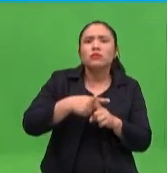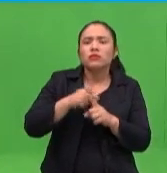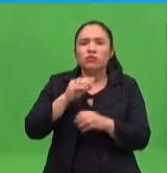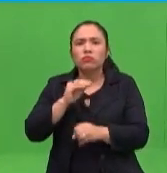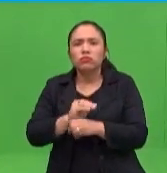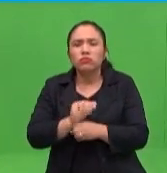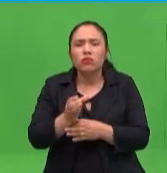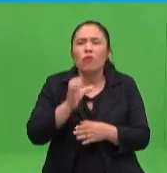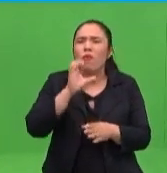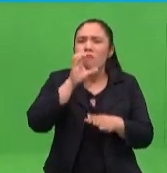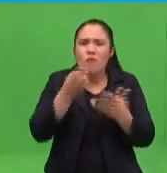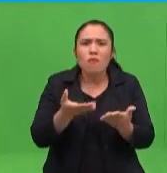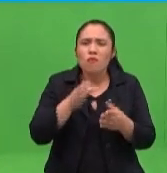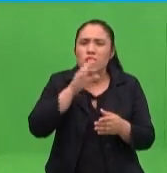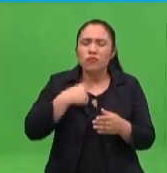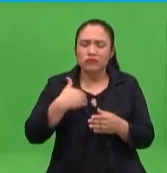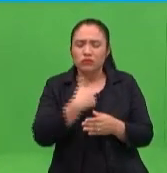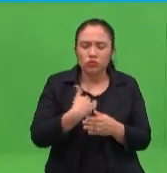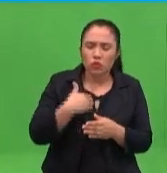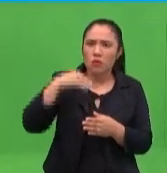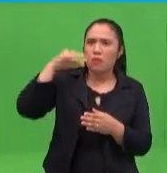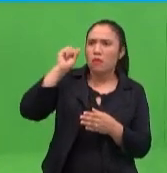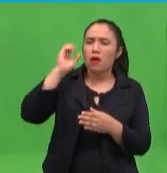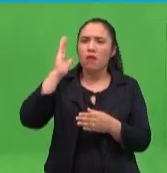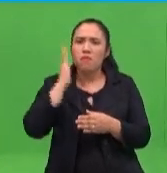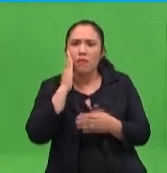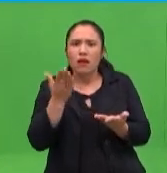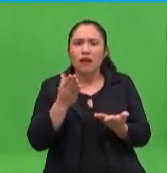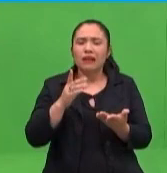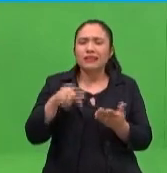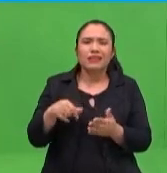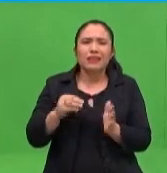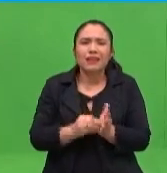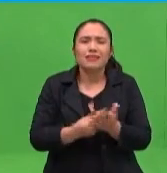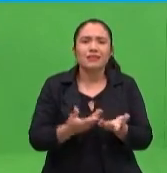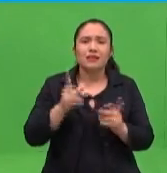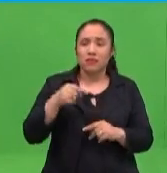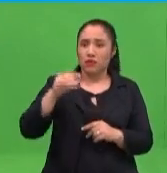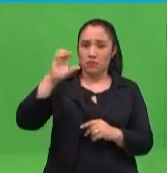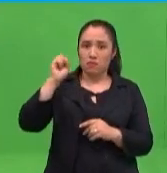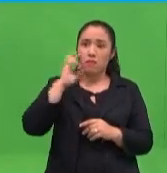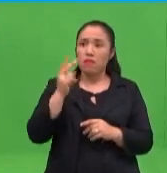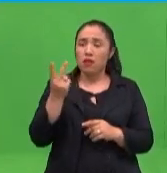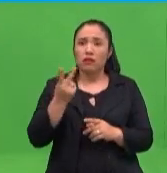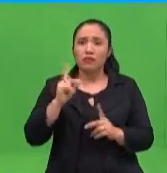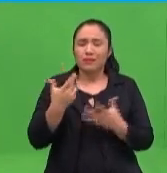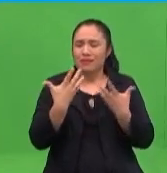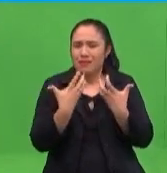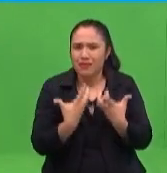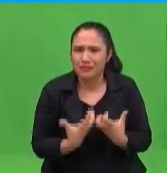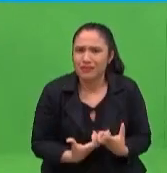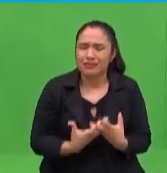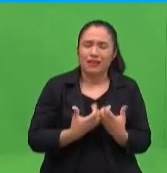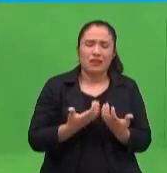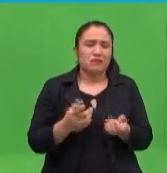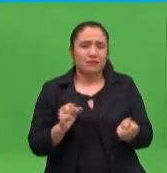¿Cómo entramos en el rol de papá y mamá cuando papá y mamá hoy en día están estresados, afectados? ¿Están con situaciones que